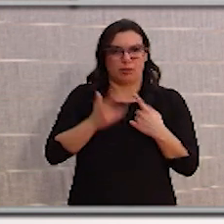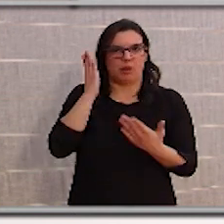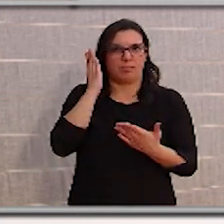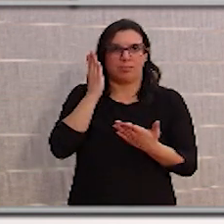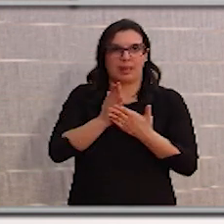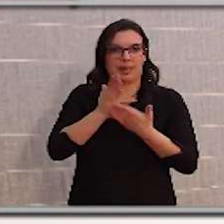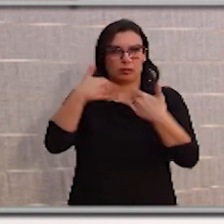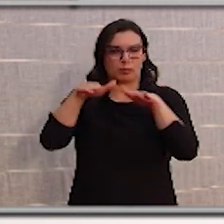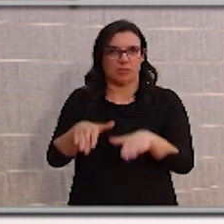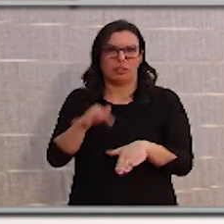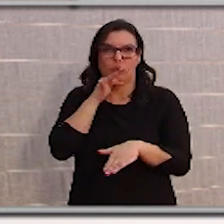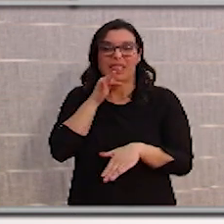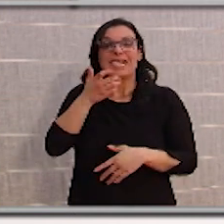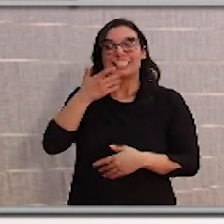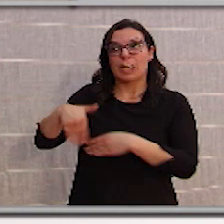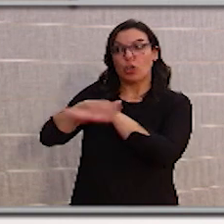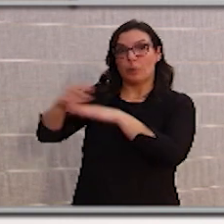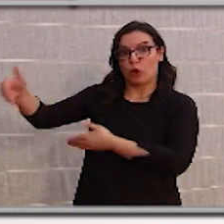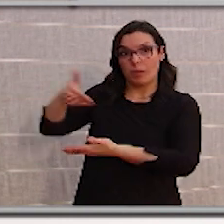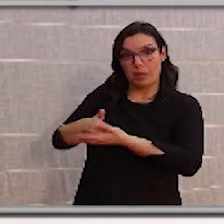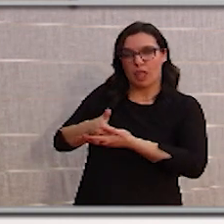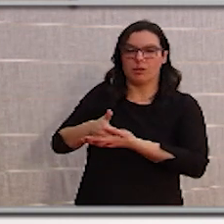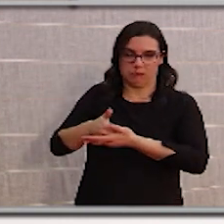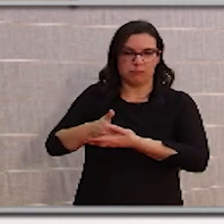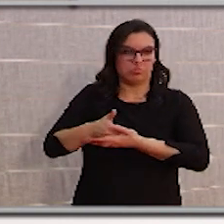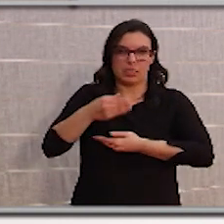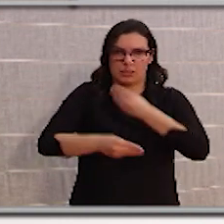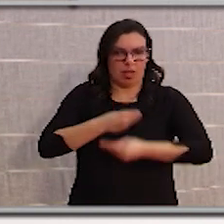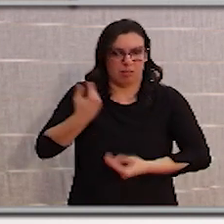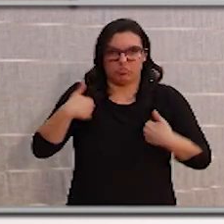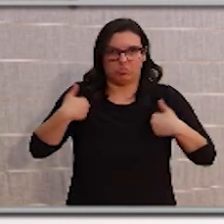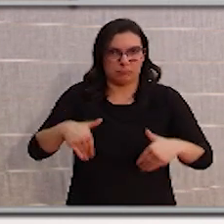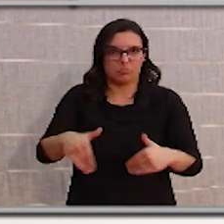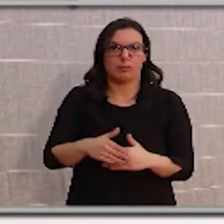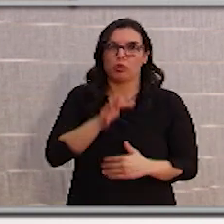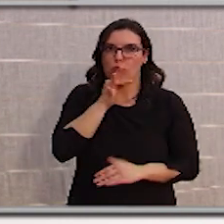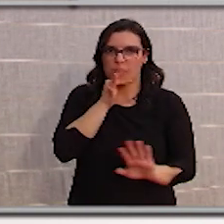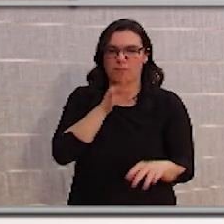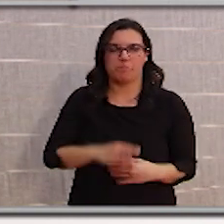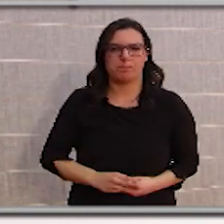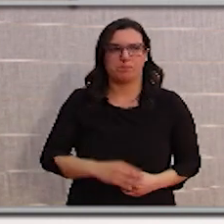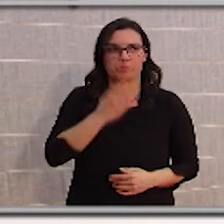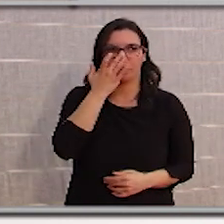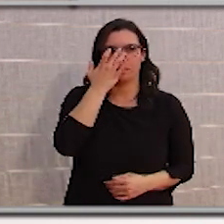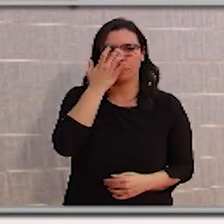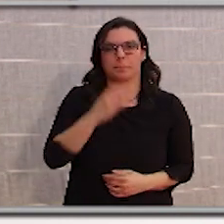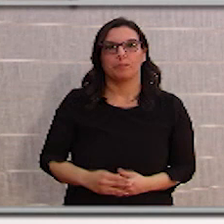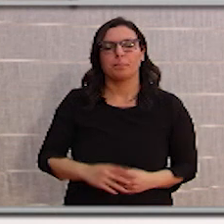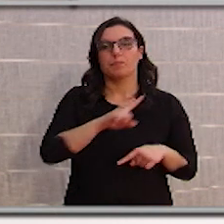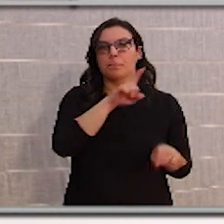si el Consejo Interterritorial o el Gobierno nos lo pide, se tomará de manera inmediata. Sí. No sé...